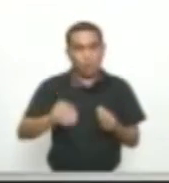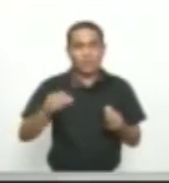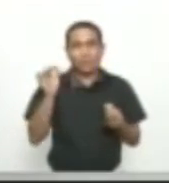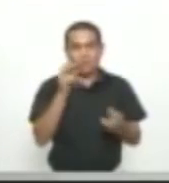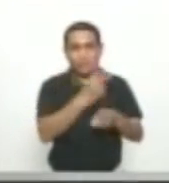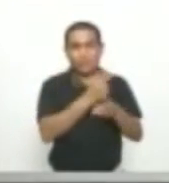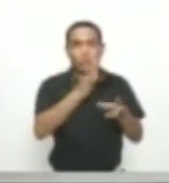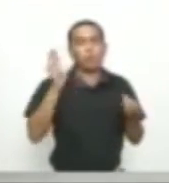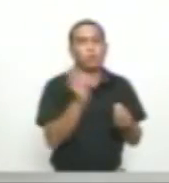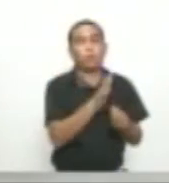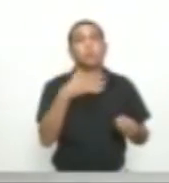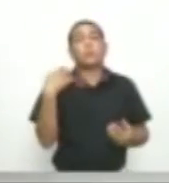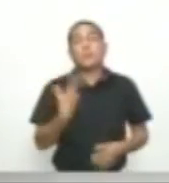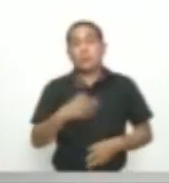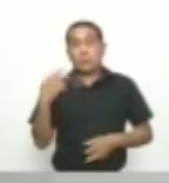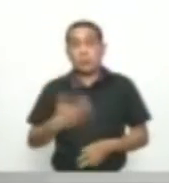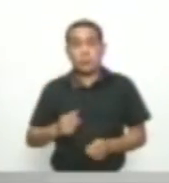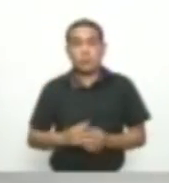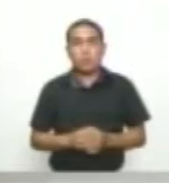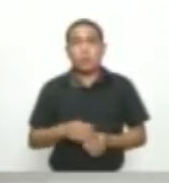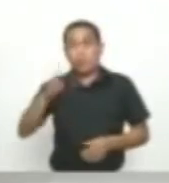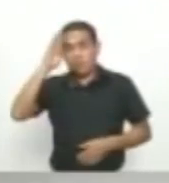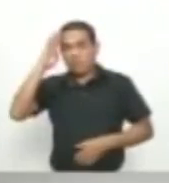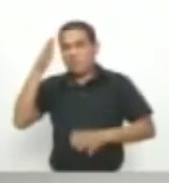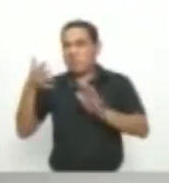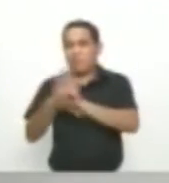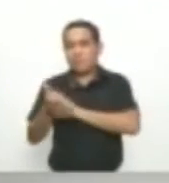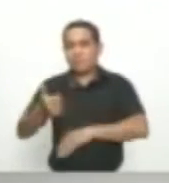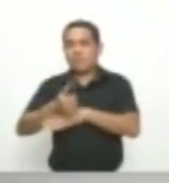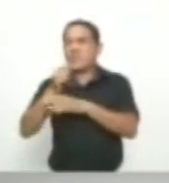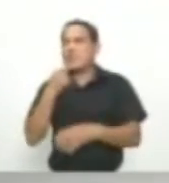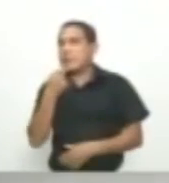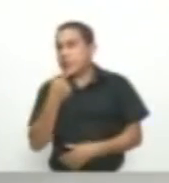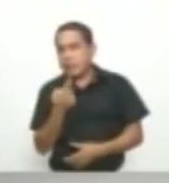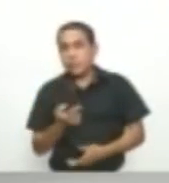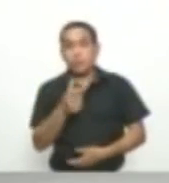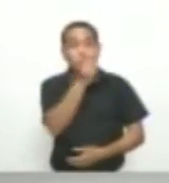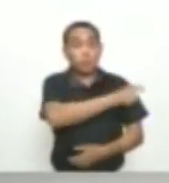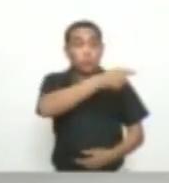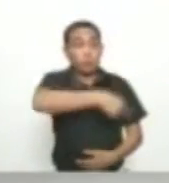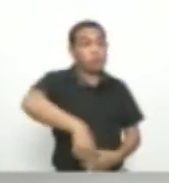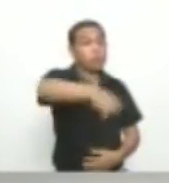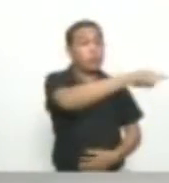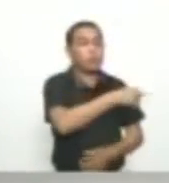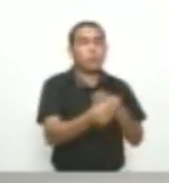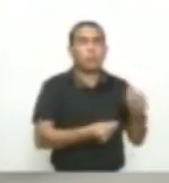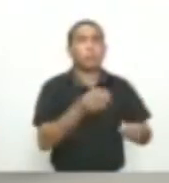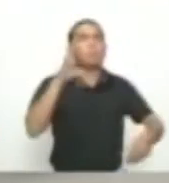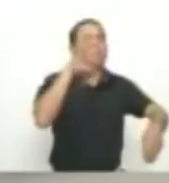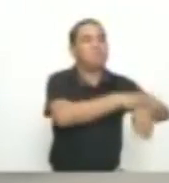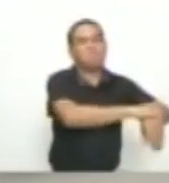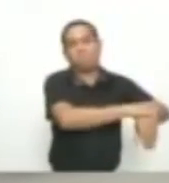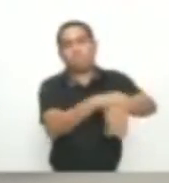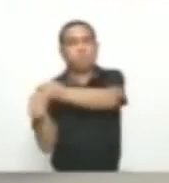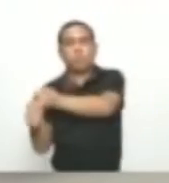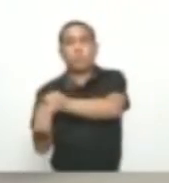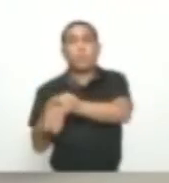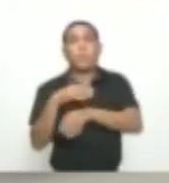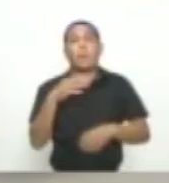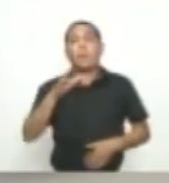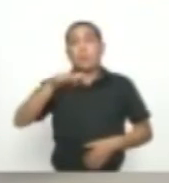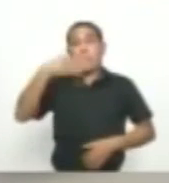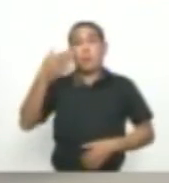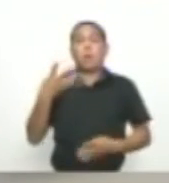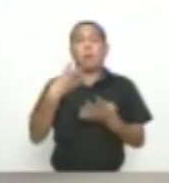Según información Entregada por el comandante De la policía Del Atlántico Estas personas Habían sido capturadas Y tras salir De la